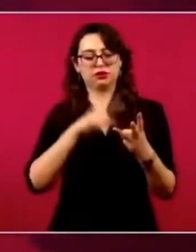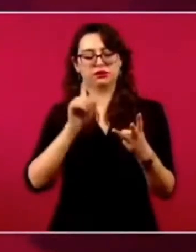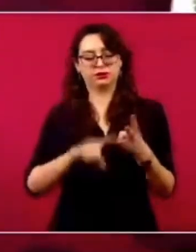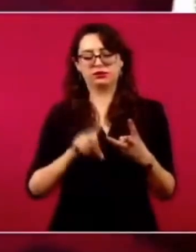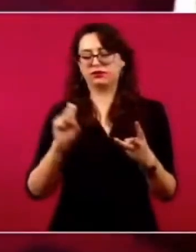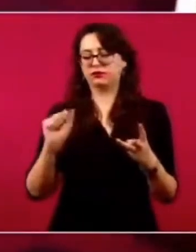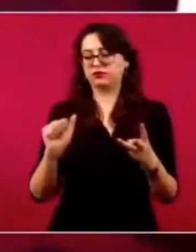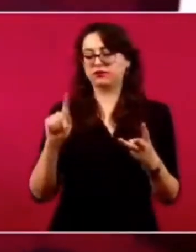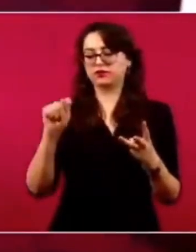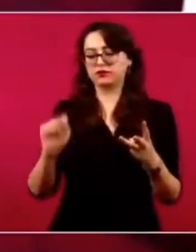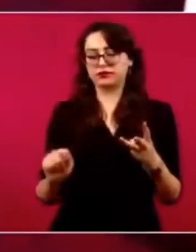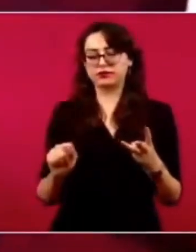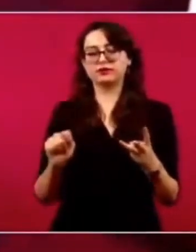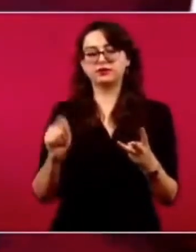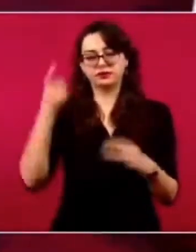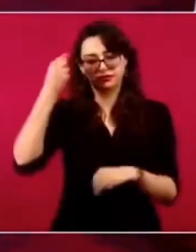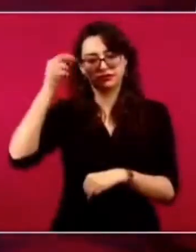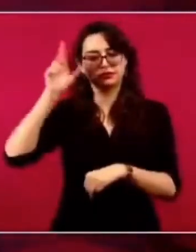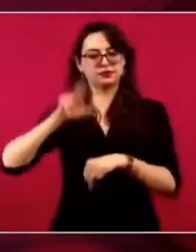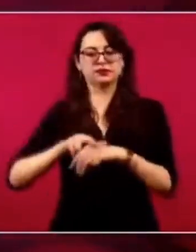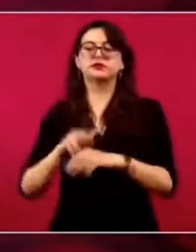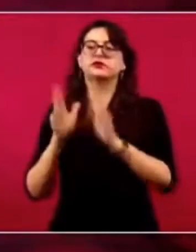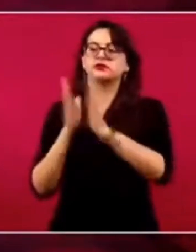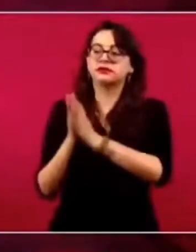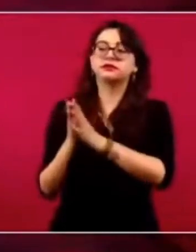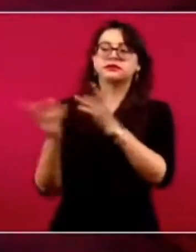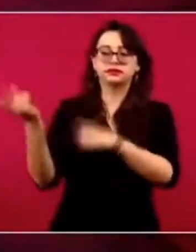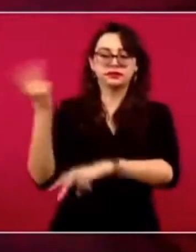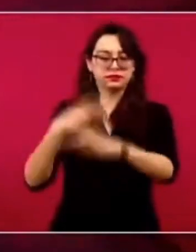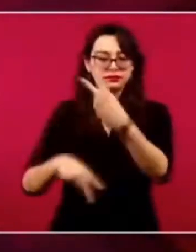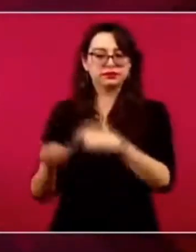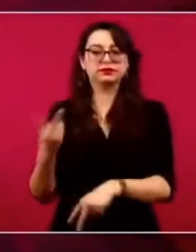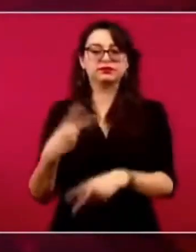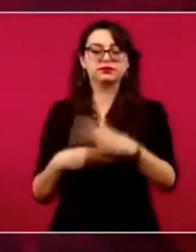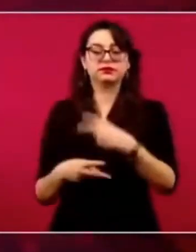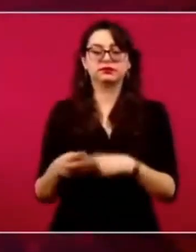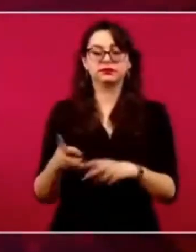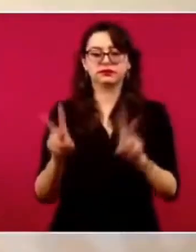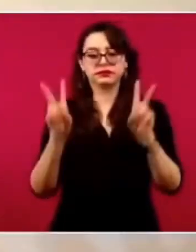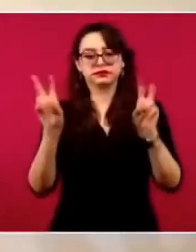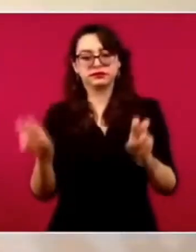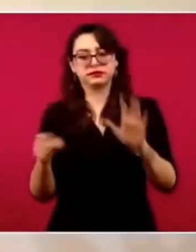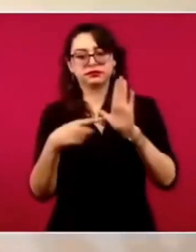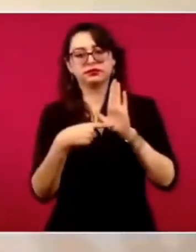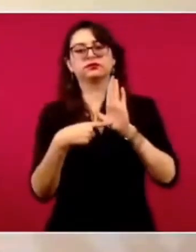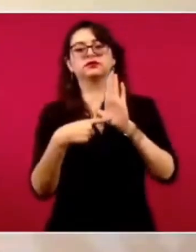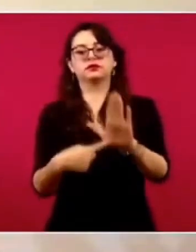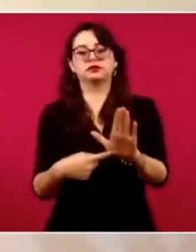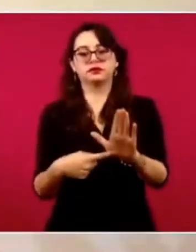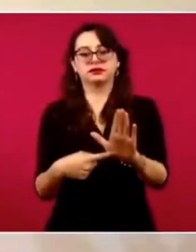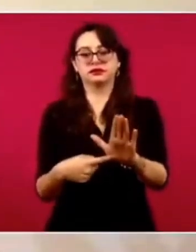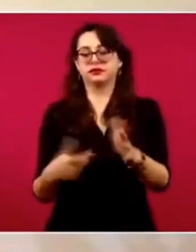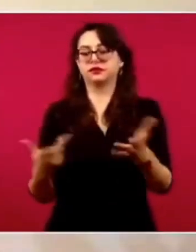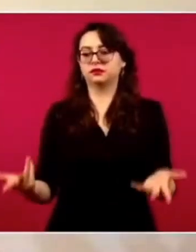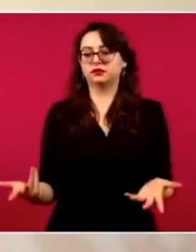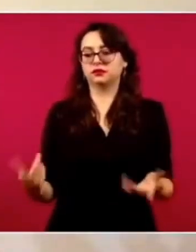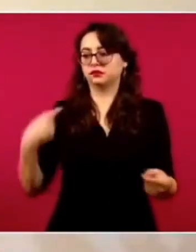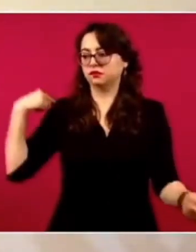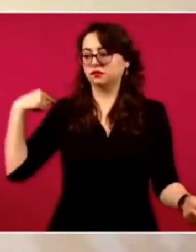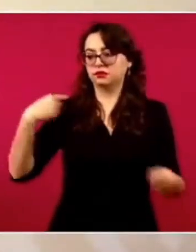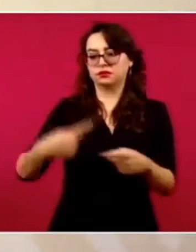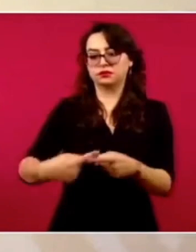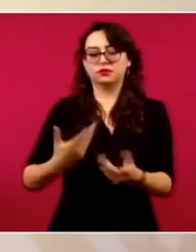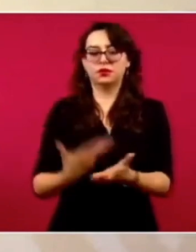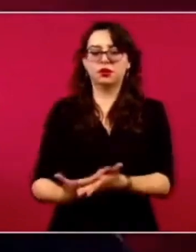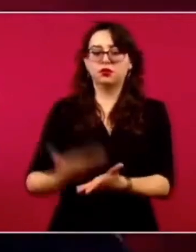vengan y que traten ese tema. ¿Y cuántas denuncias hay en